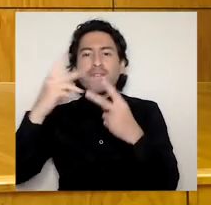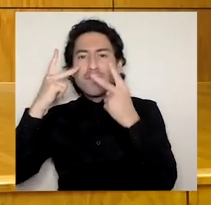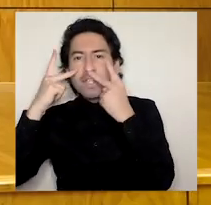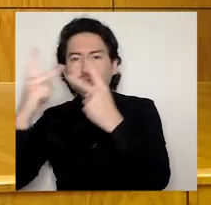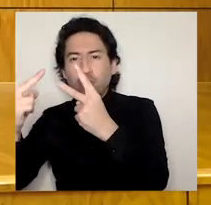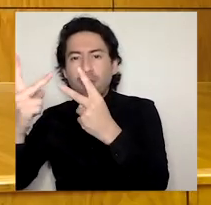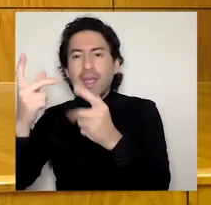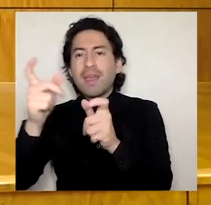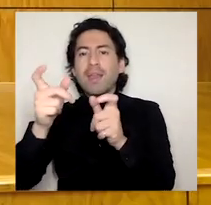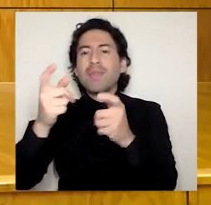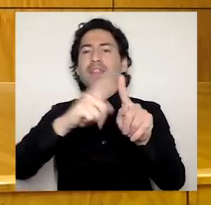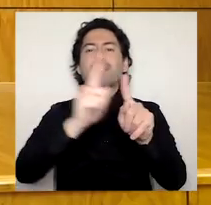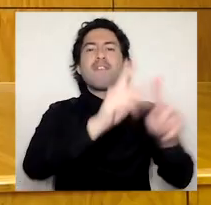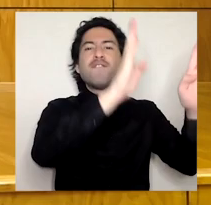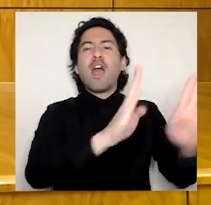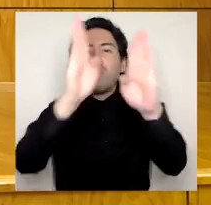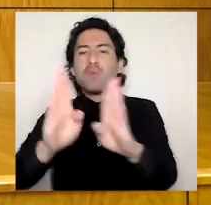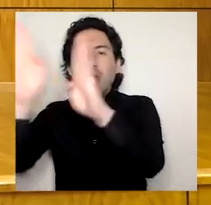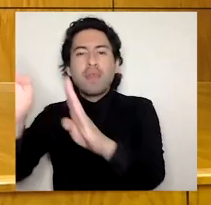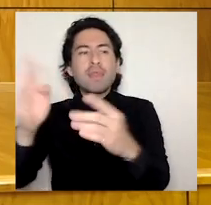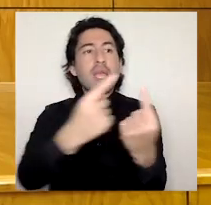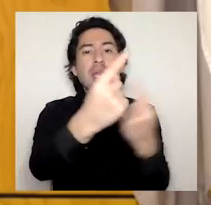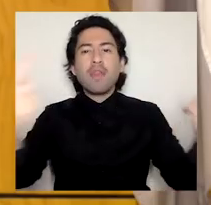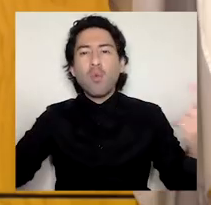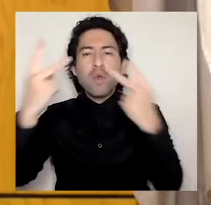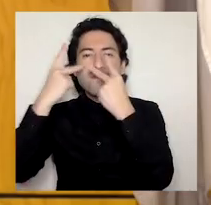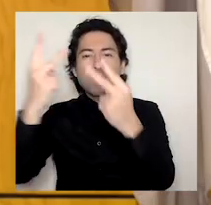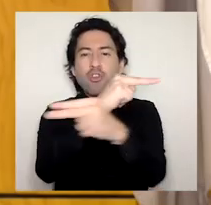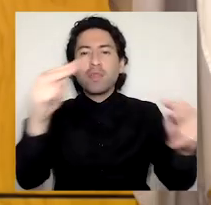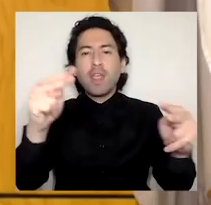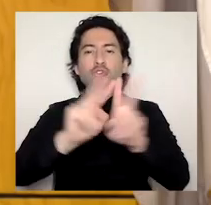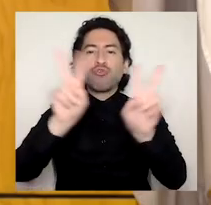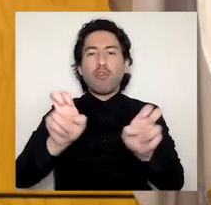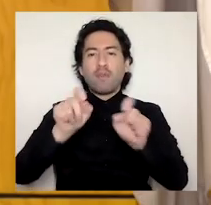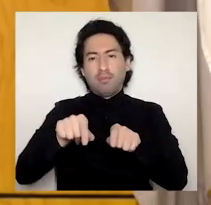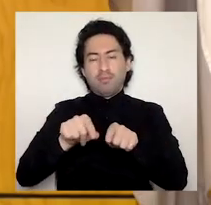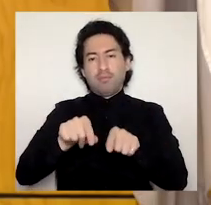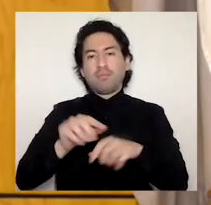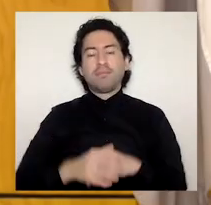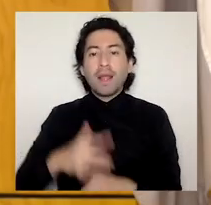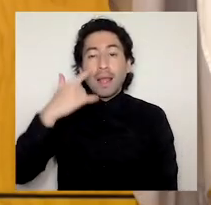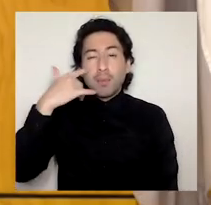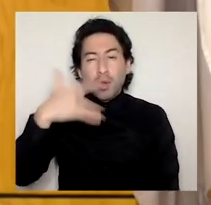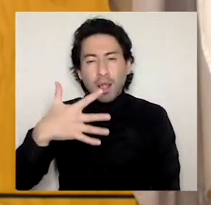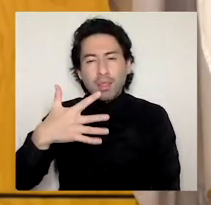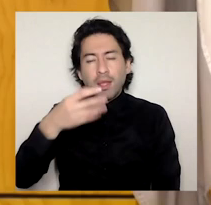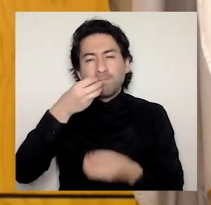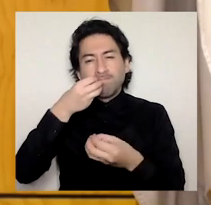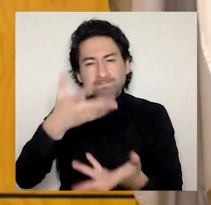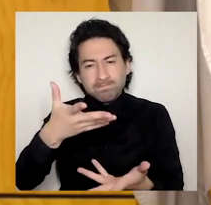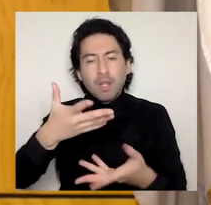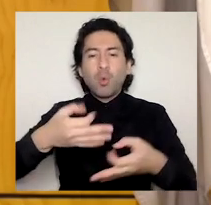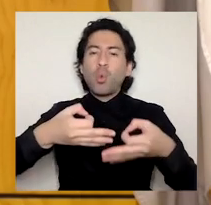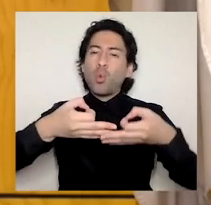Es necesario reconocer que es de toda justicia que el desarrollo de años de docencia impartida o el desarrollo